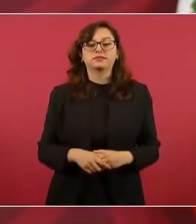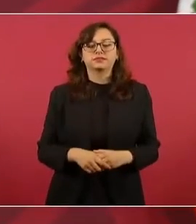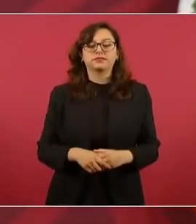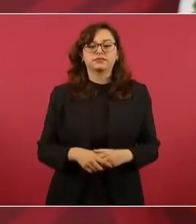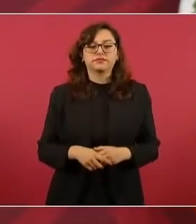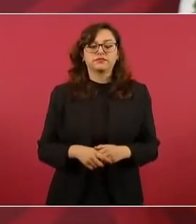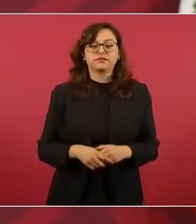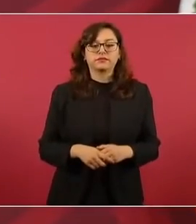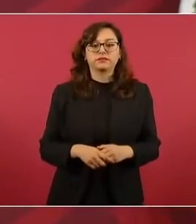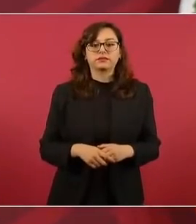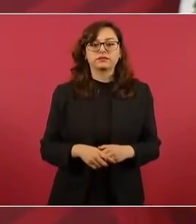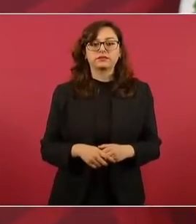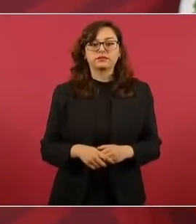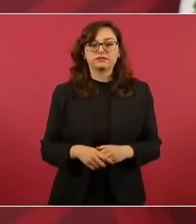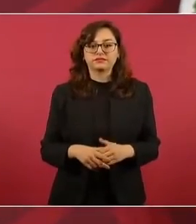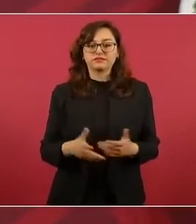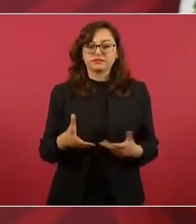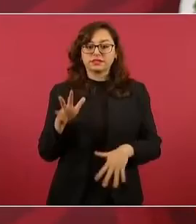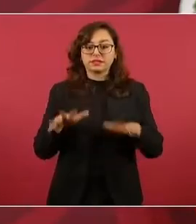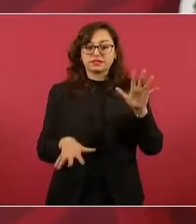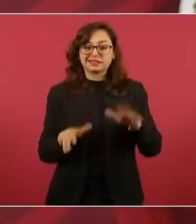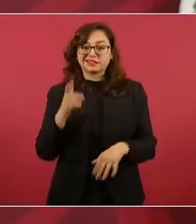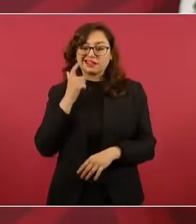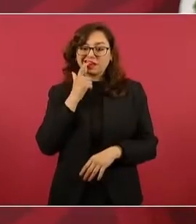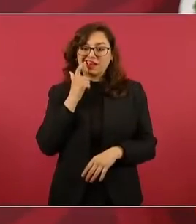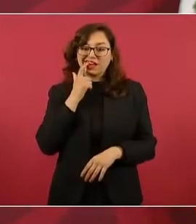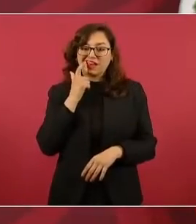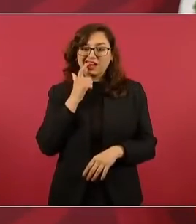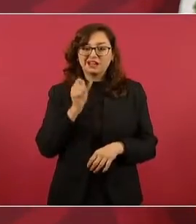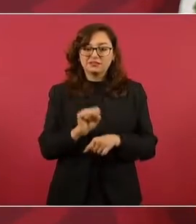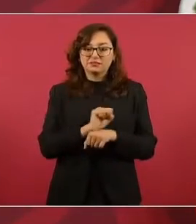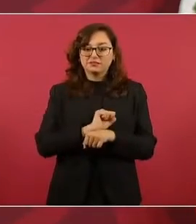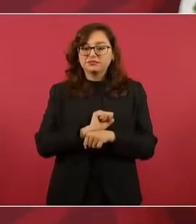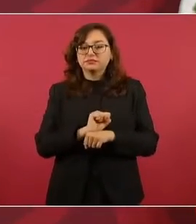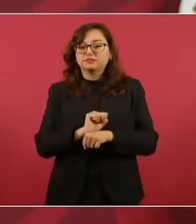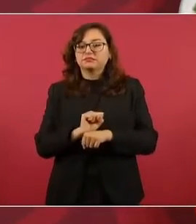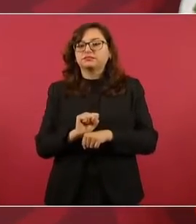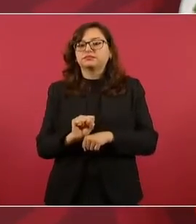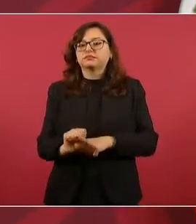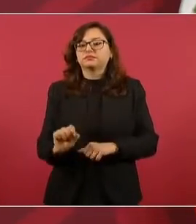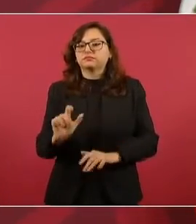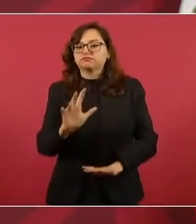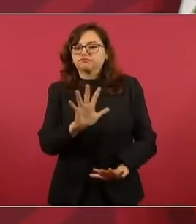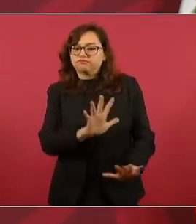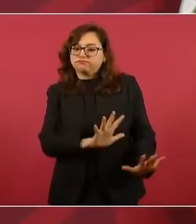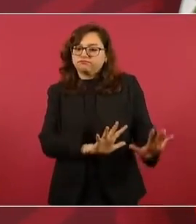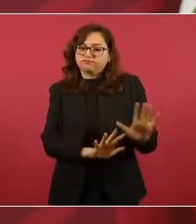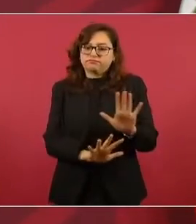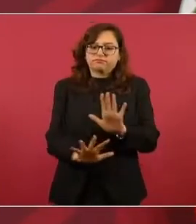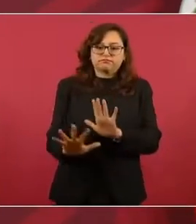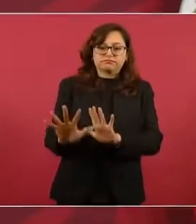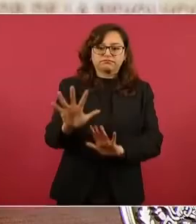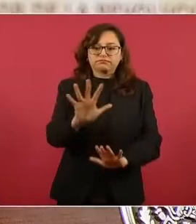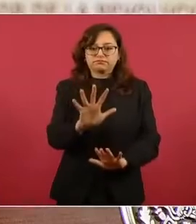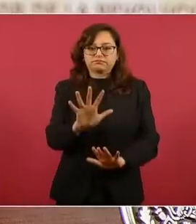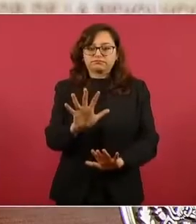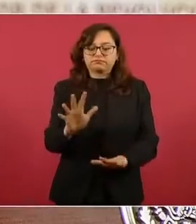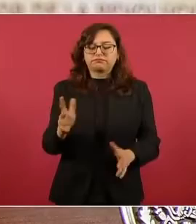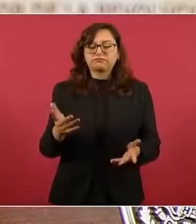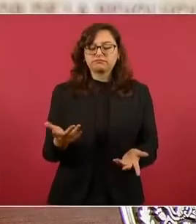sutiles, muchas veces burdos, pero por